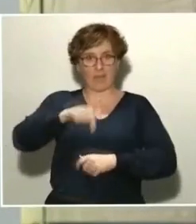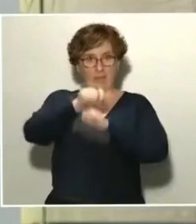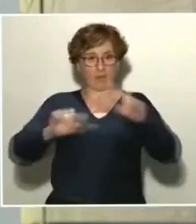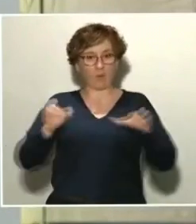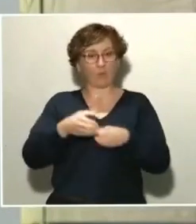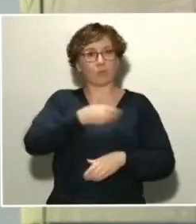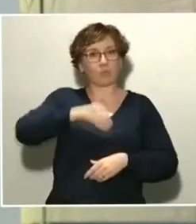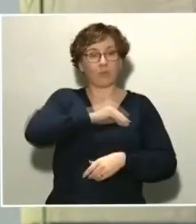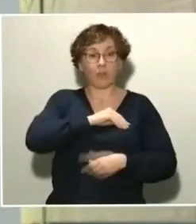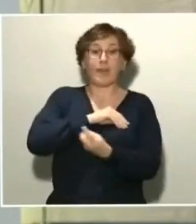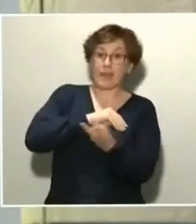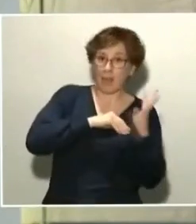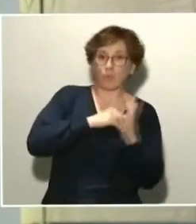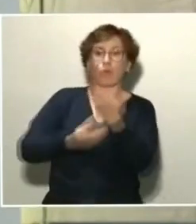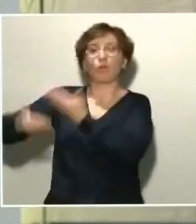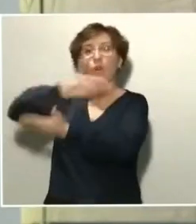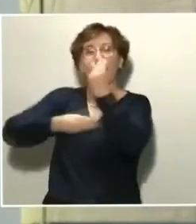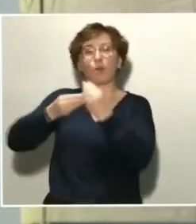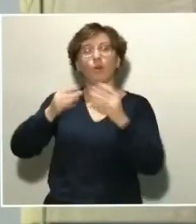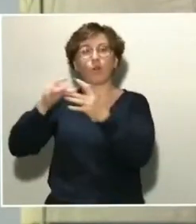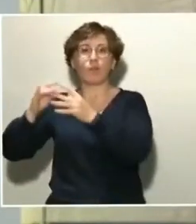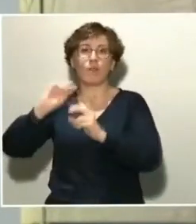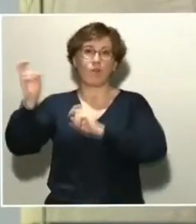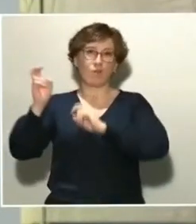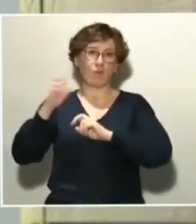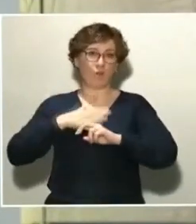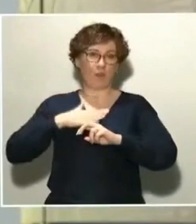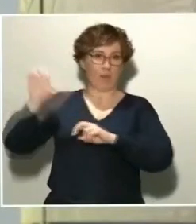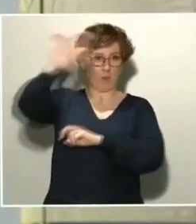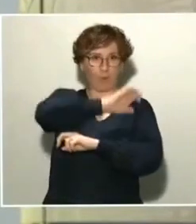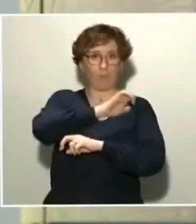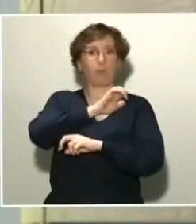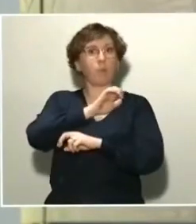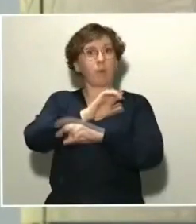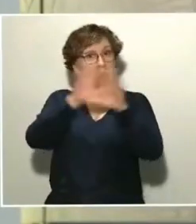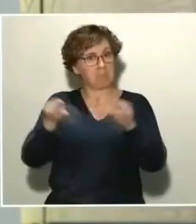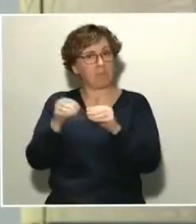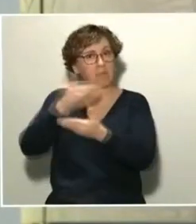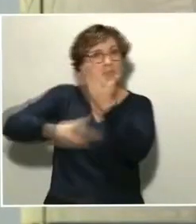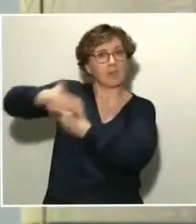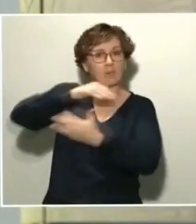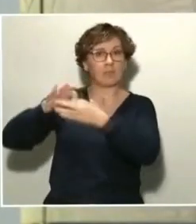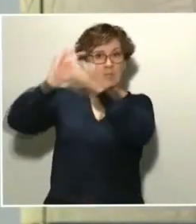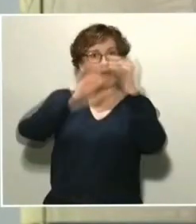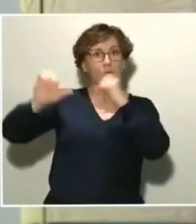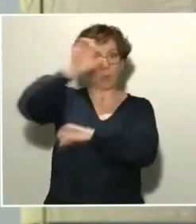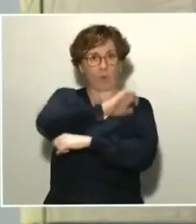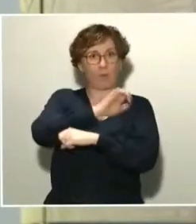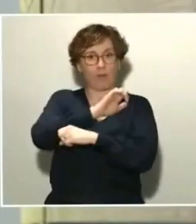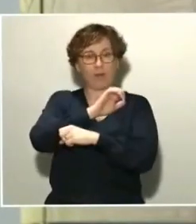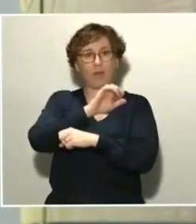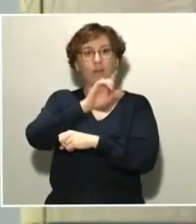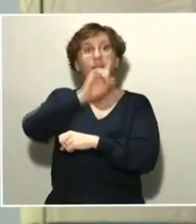otros líderes de otras partes de Europa. Se trabaja en conjunto en Europa incluso más, en algunos casos se trabaja en conjunto con